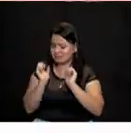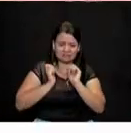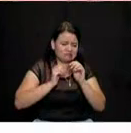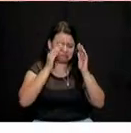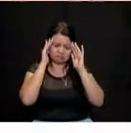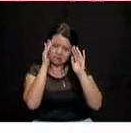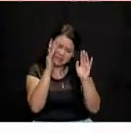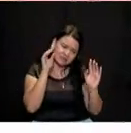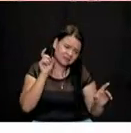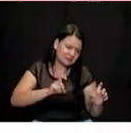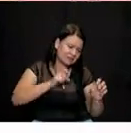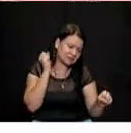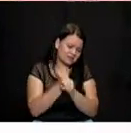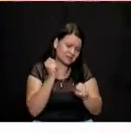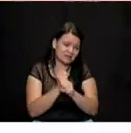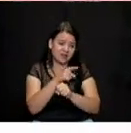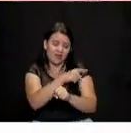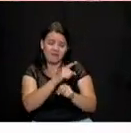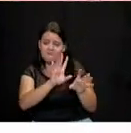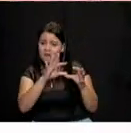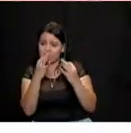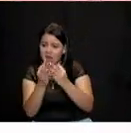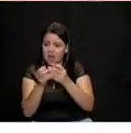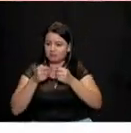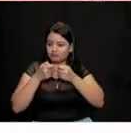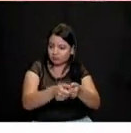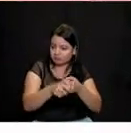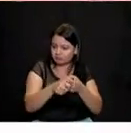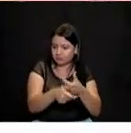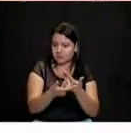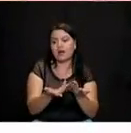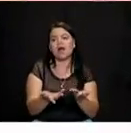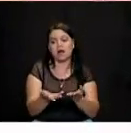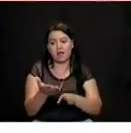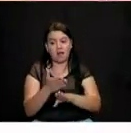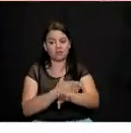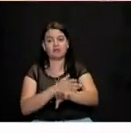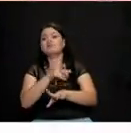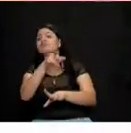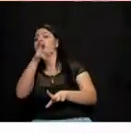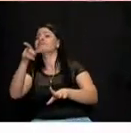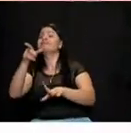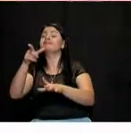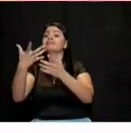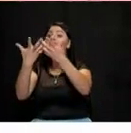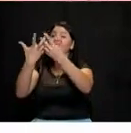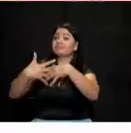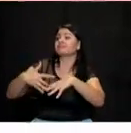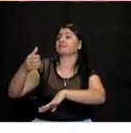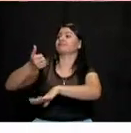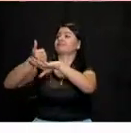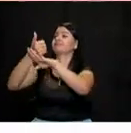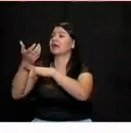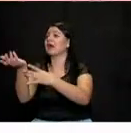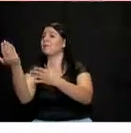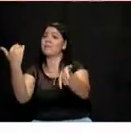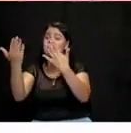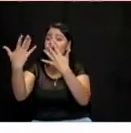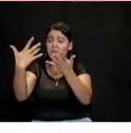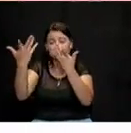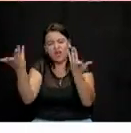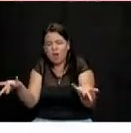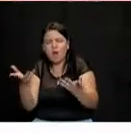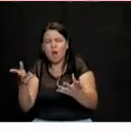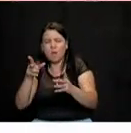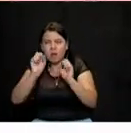los recursos de la familia. Entonces tenemos que emprender con los empresarios de la ciudad. Con todo mi apoyo que da a los empresarios de la ciudad tenemos que